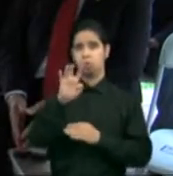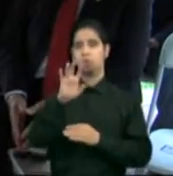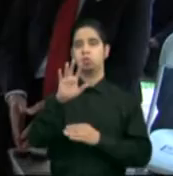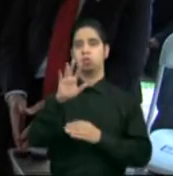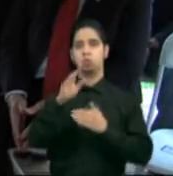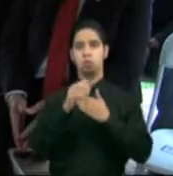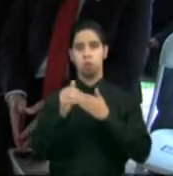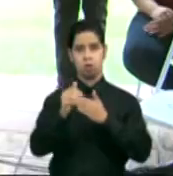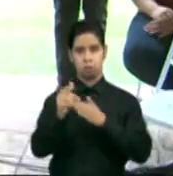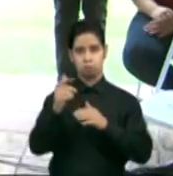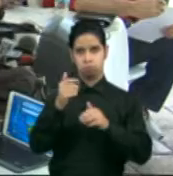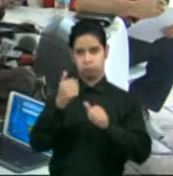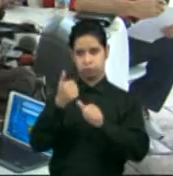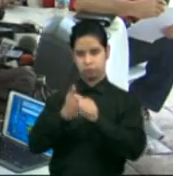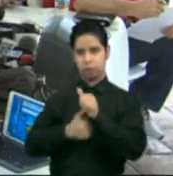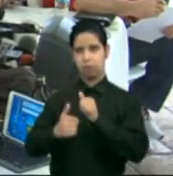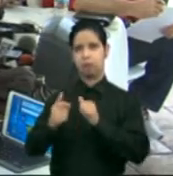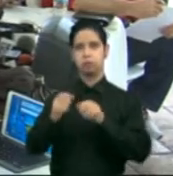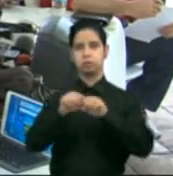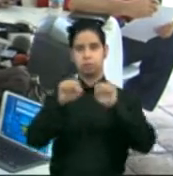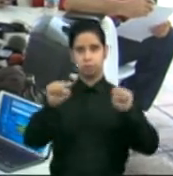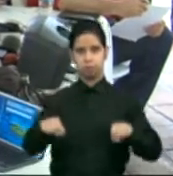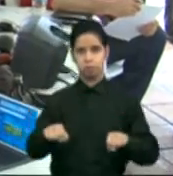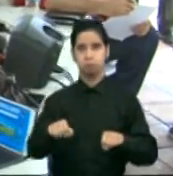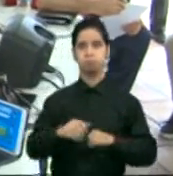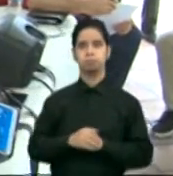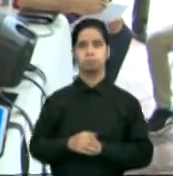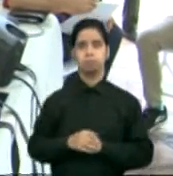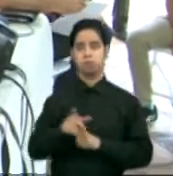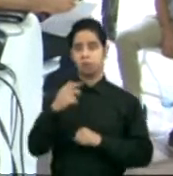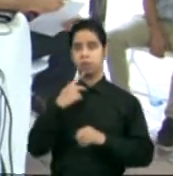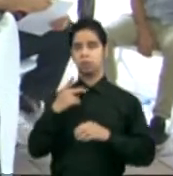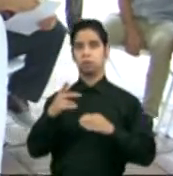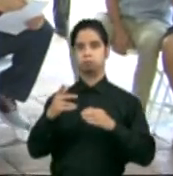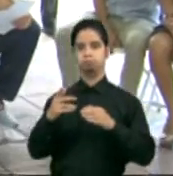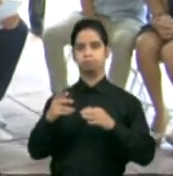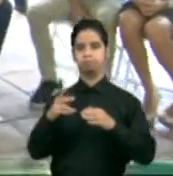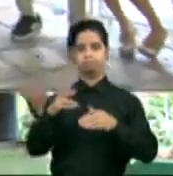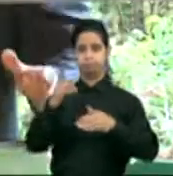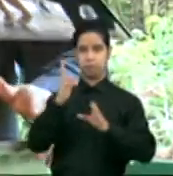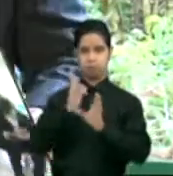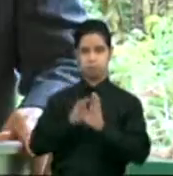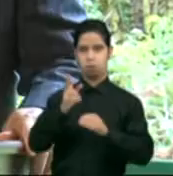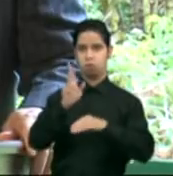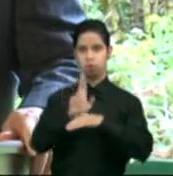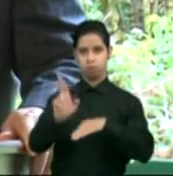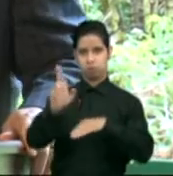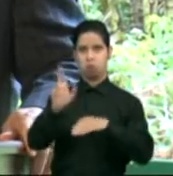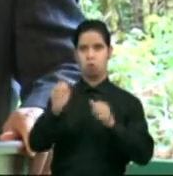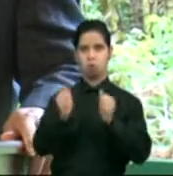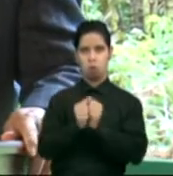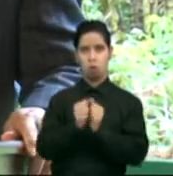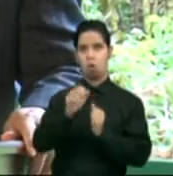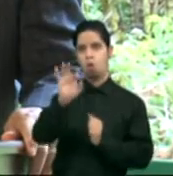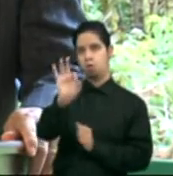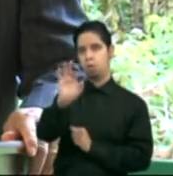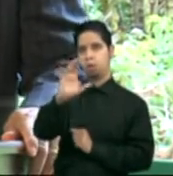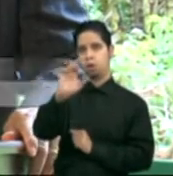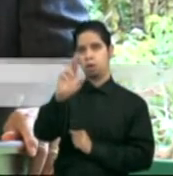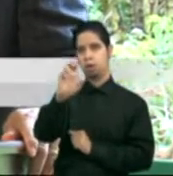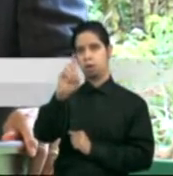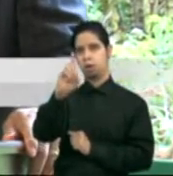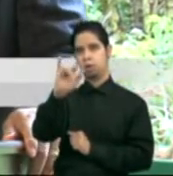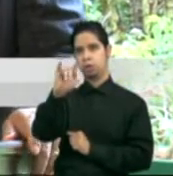semestre para aquellos estudiantes que se matriculen con nueve créditos o más. En estos momentos estamos viviendo